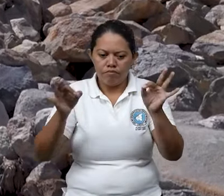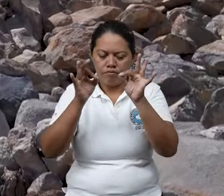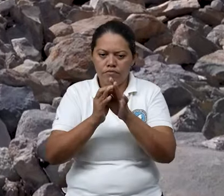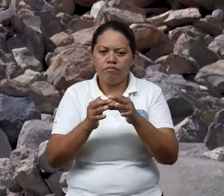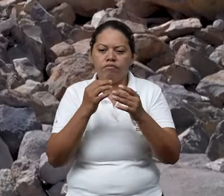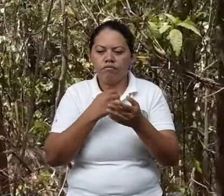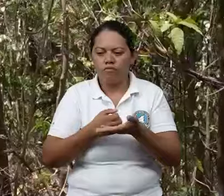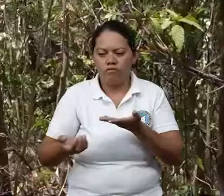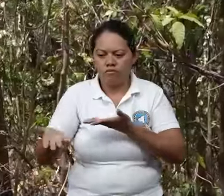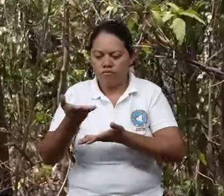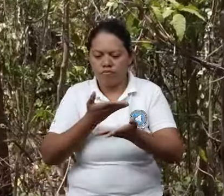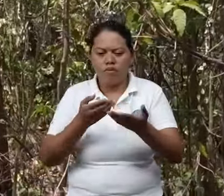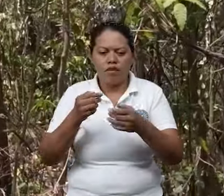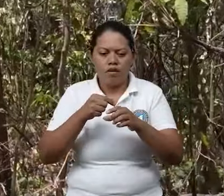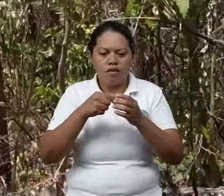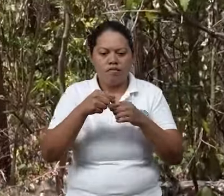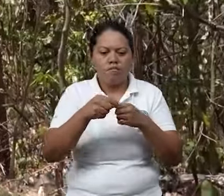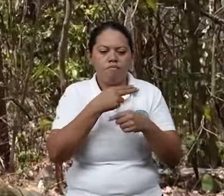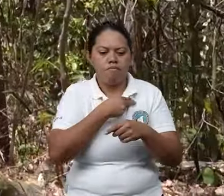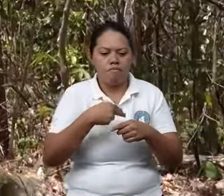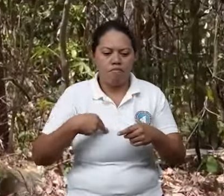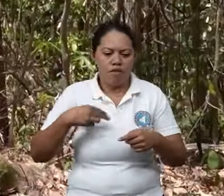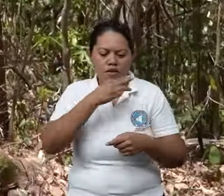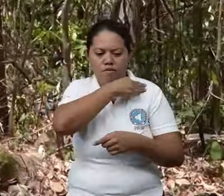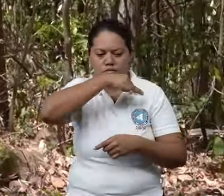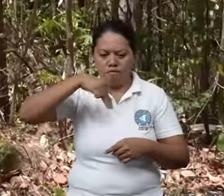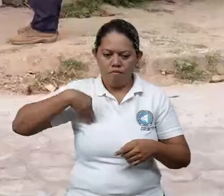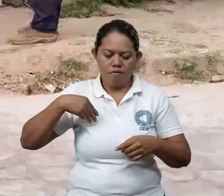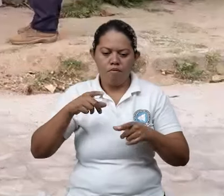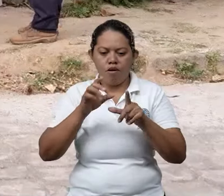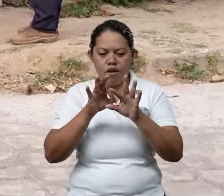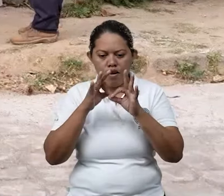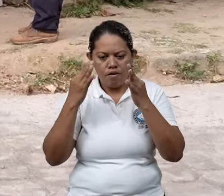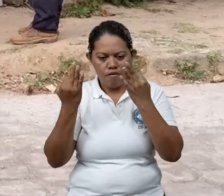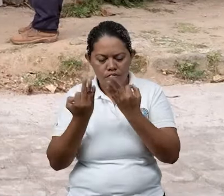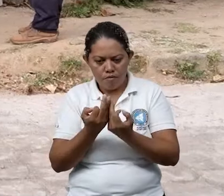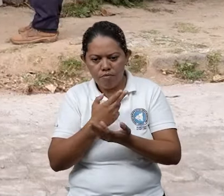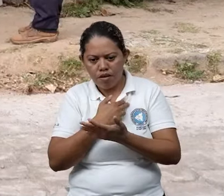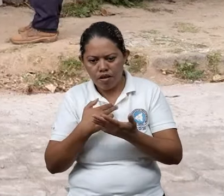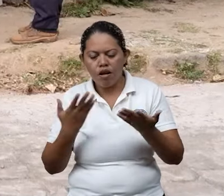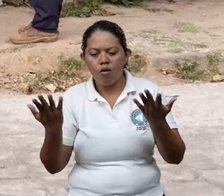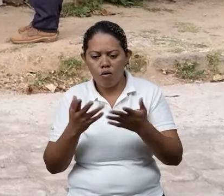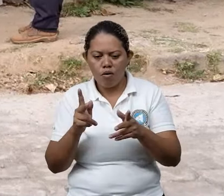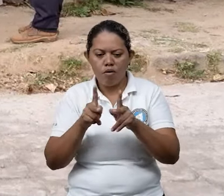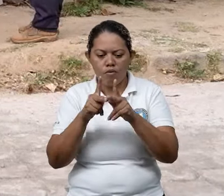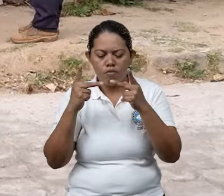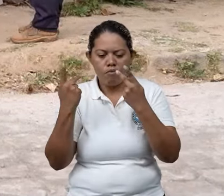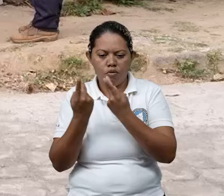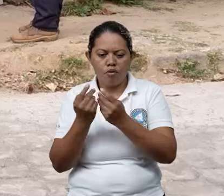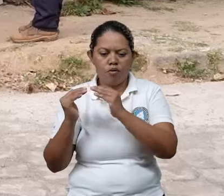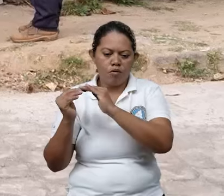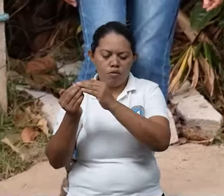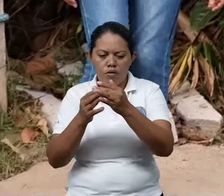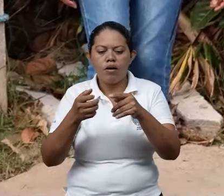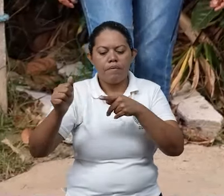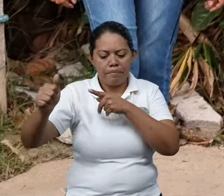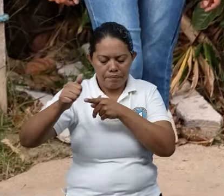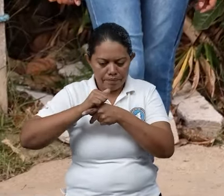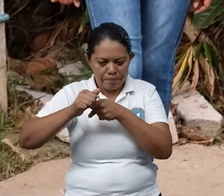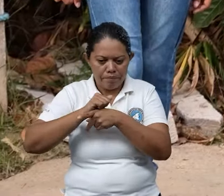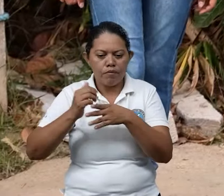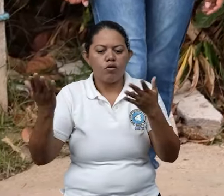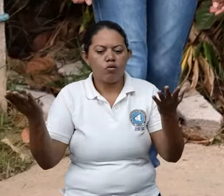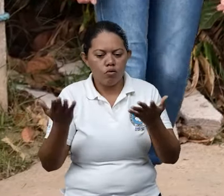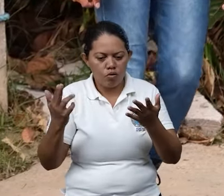involucramiento de cada miembro de la comunidad, logrando con ello un resultado positivo, tanto en la práctica